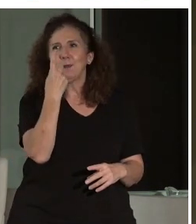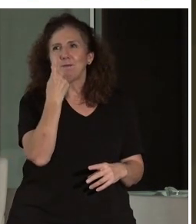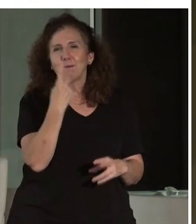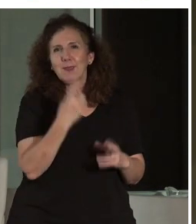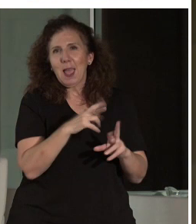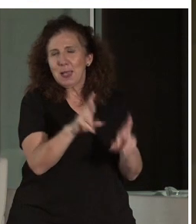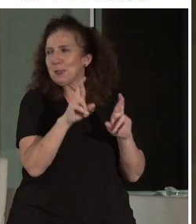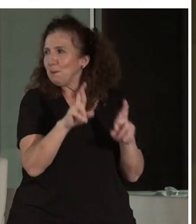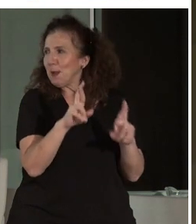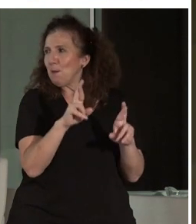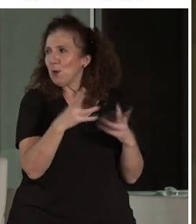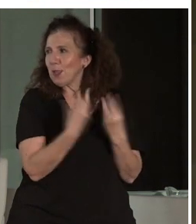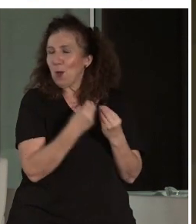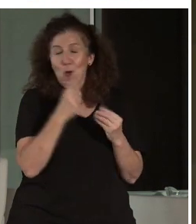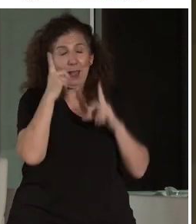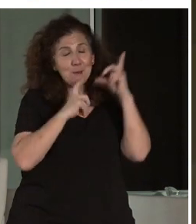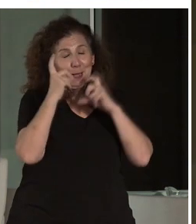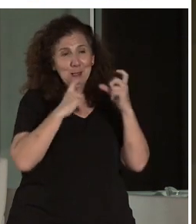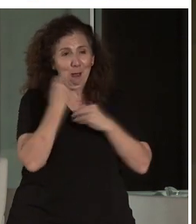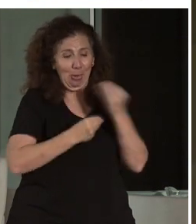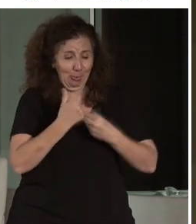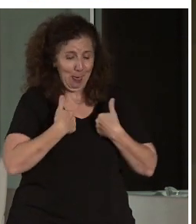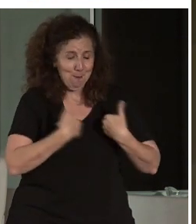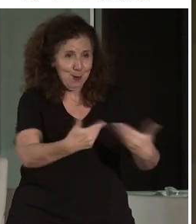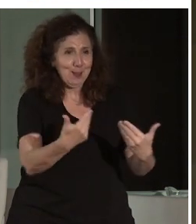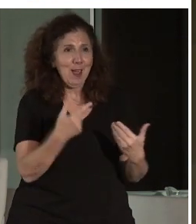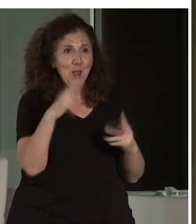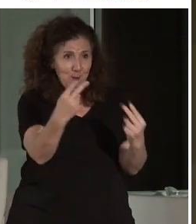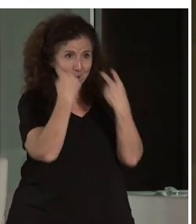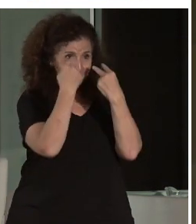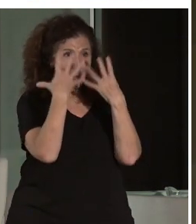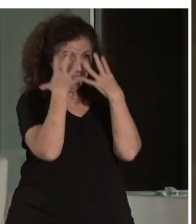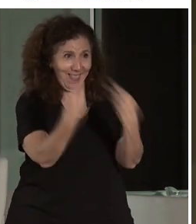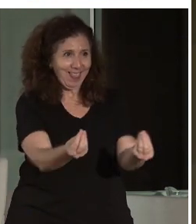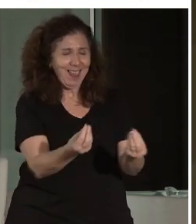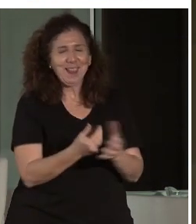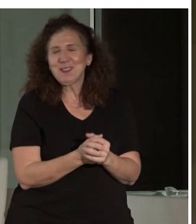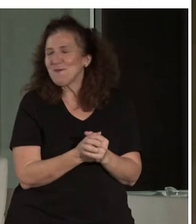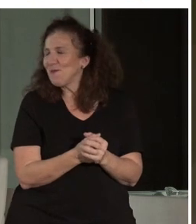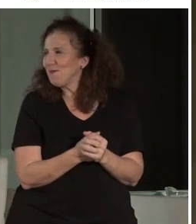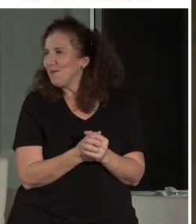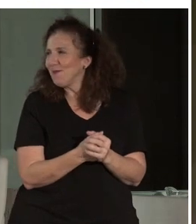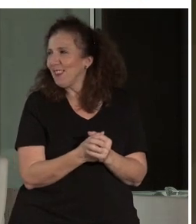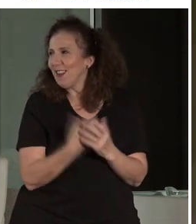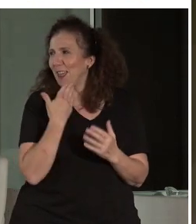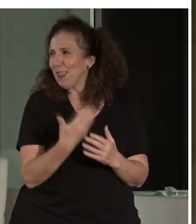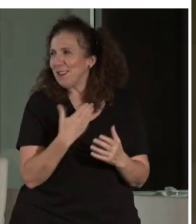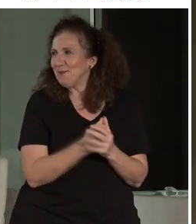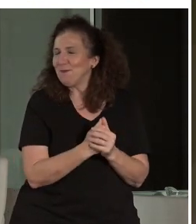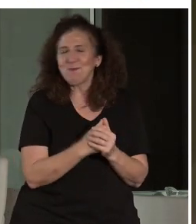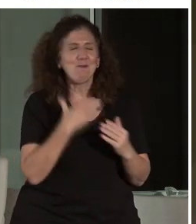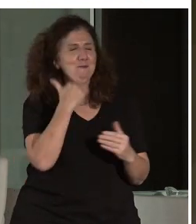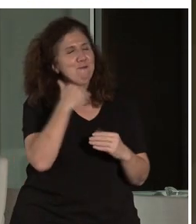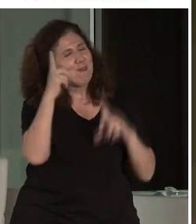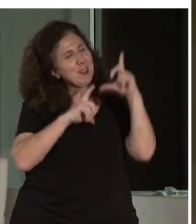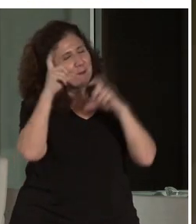la verdad es que con la expresión que hacéis parece que os entendemos solo mirándoos, porque sois súper expresivas y,